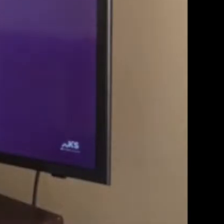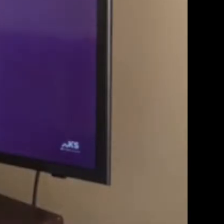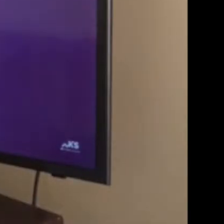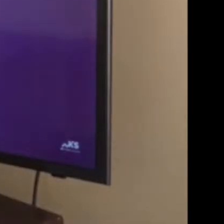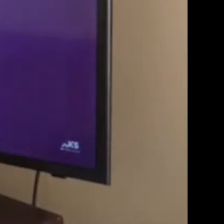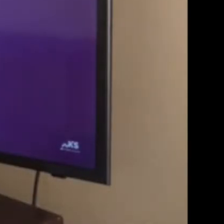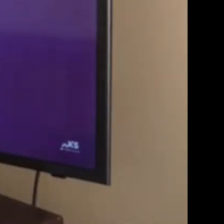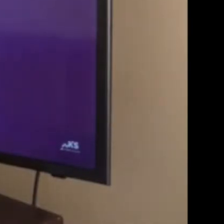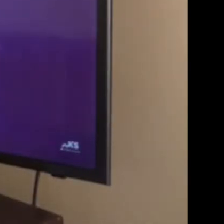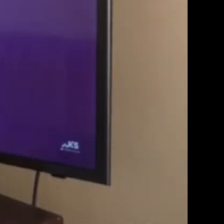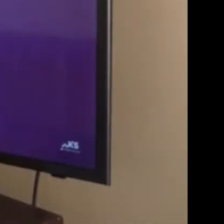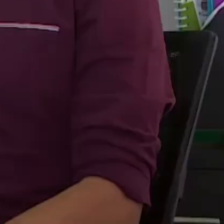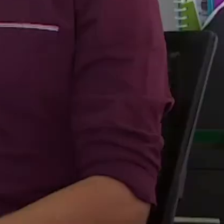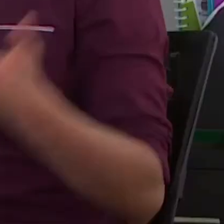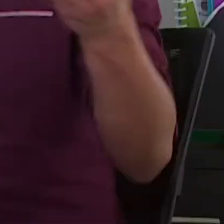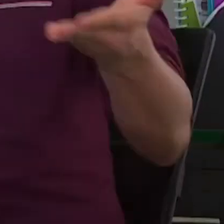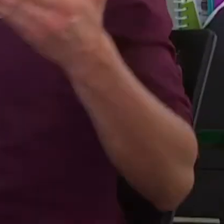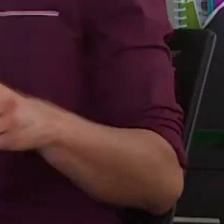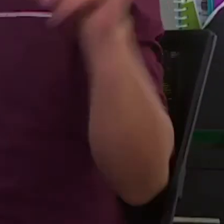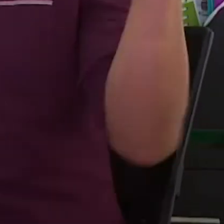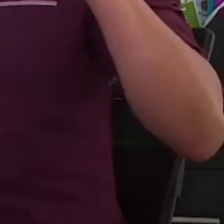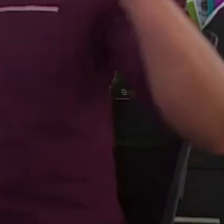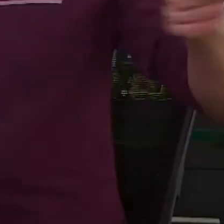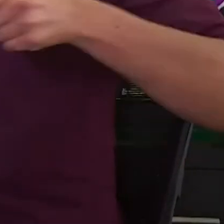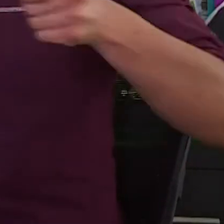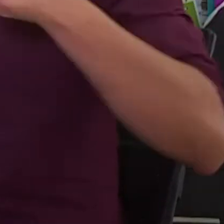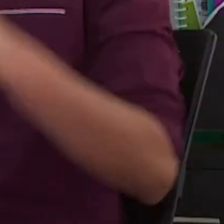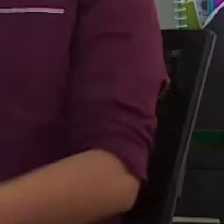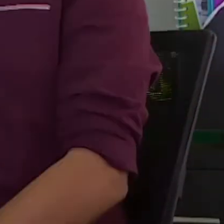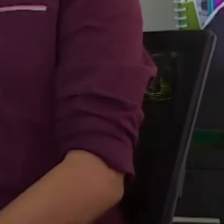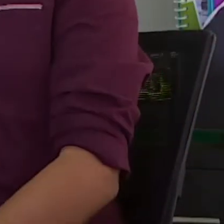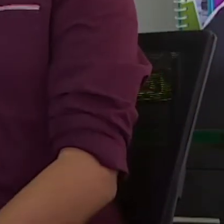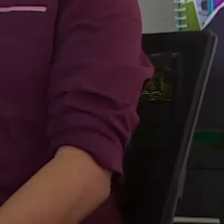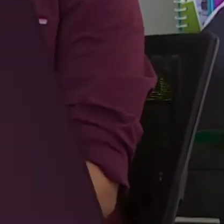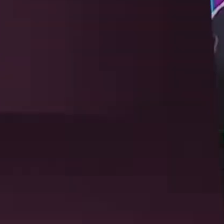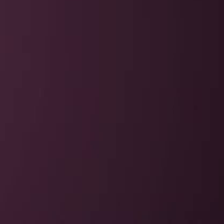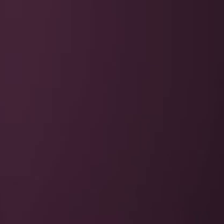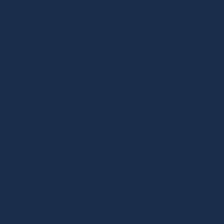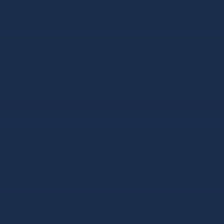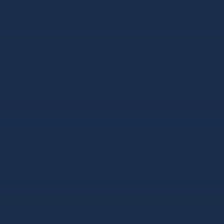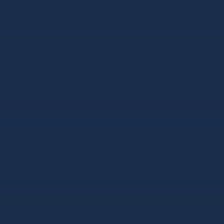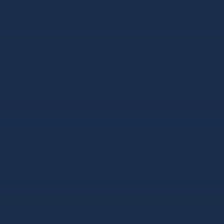Y yo soy Karen Suárez. Les damos la bienvenida a Toma el Control.